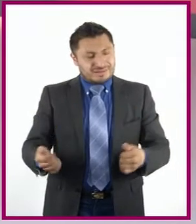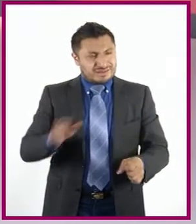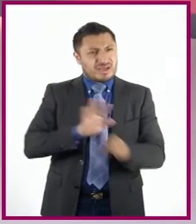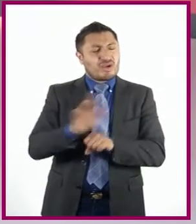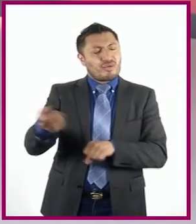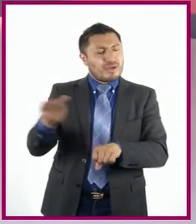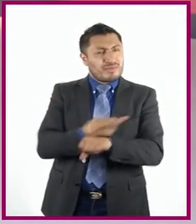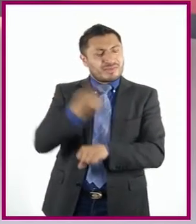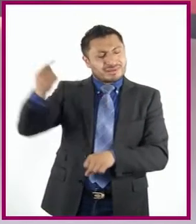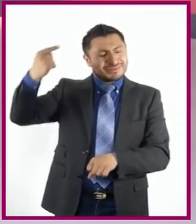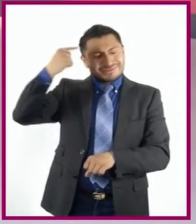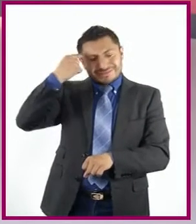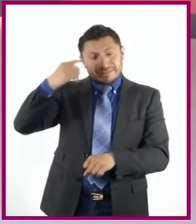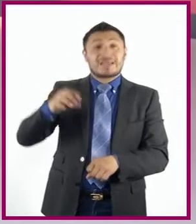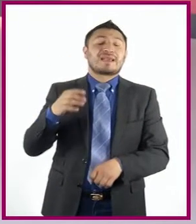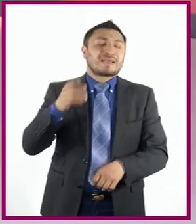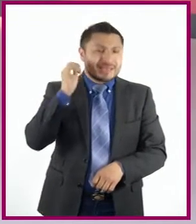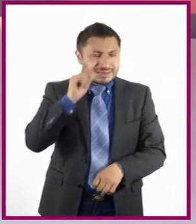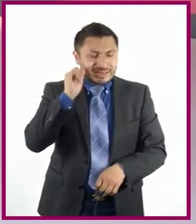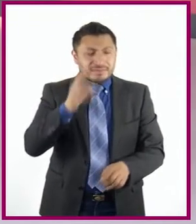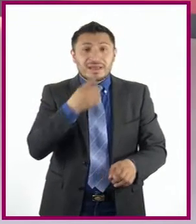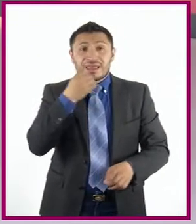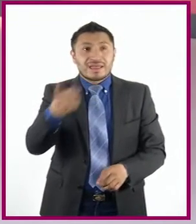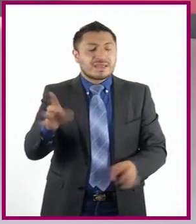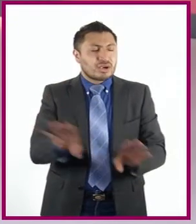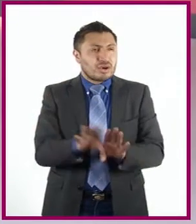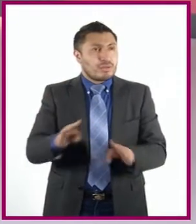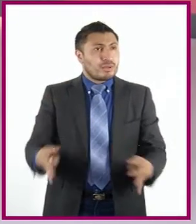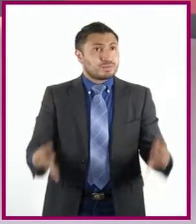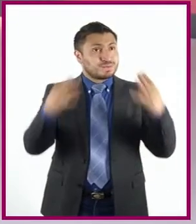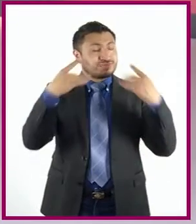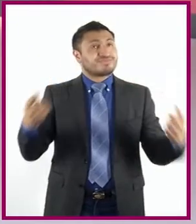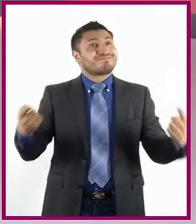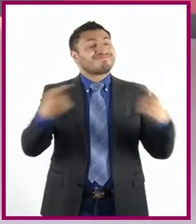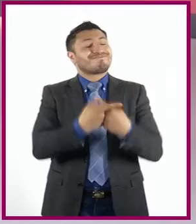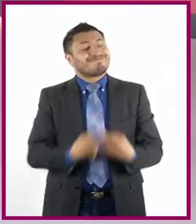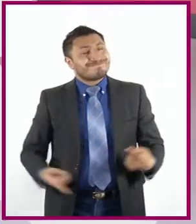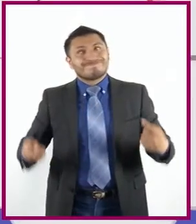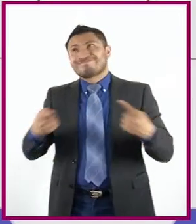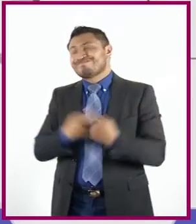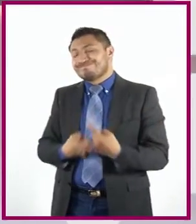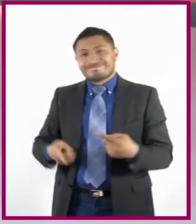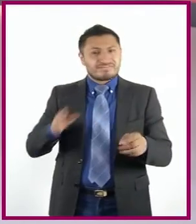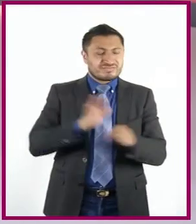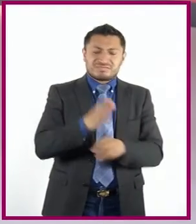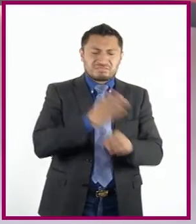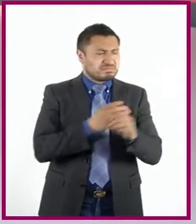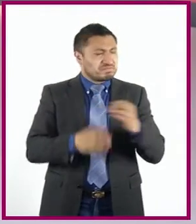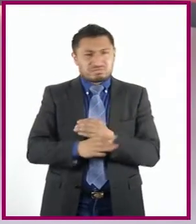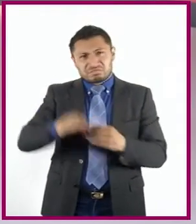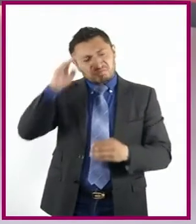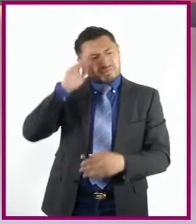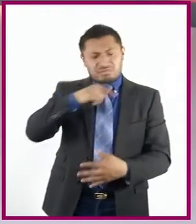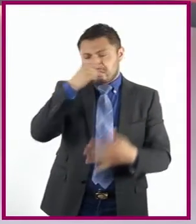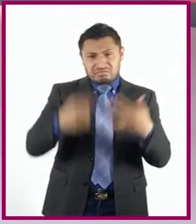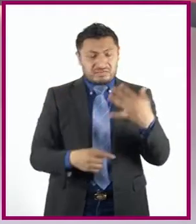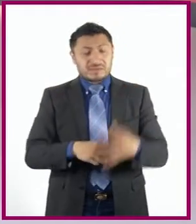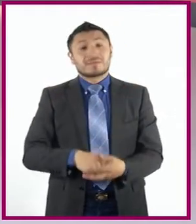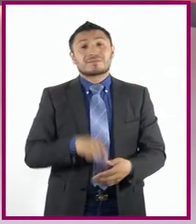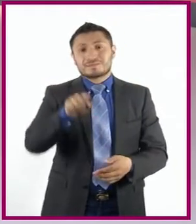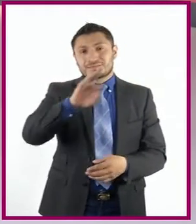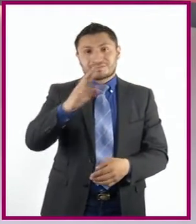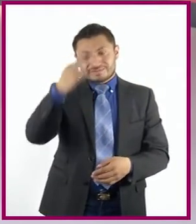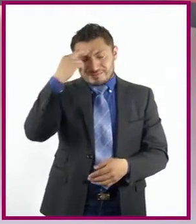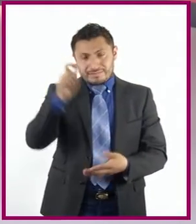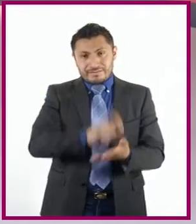contradicciones entre lo que los personajes dicen y hacen y lo que realmente piensan. tomemos en cuenta que el